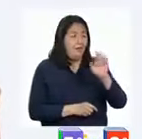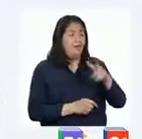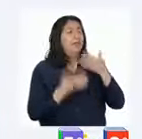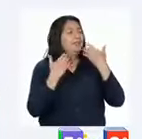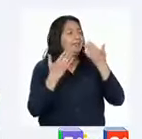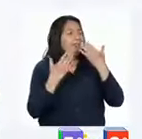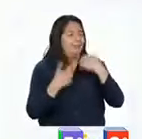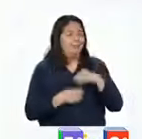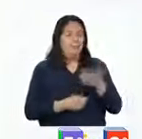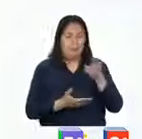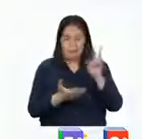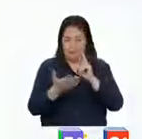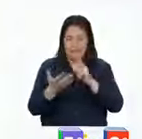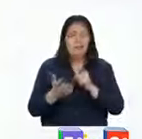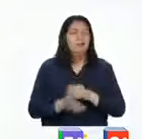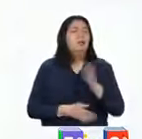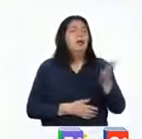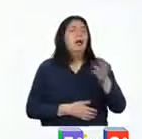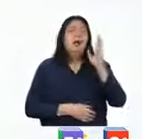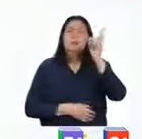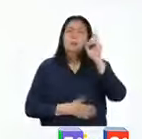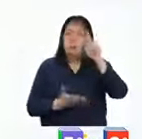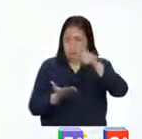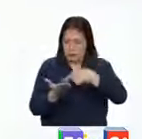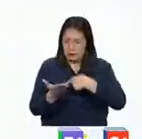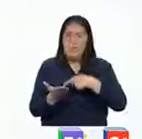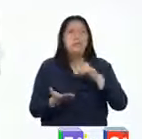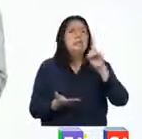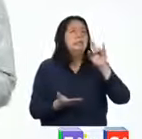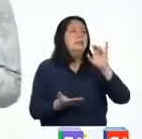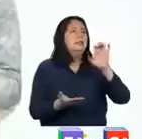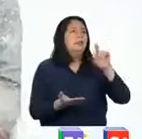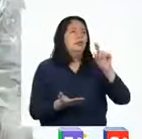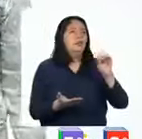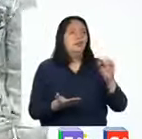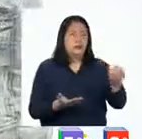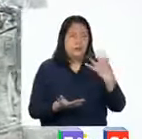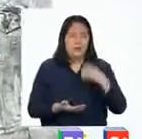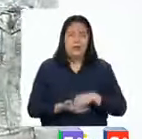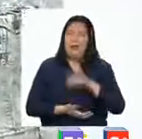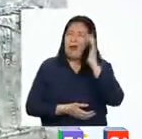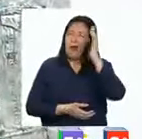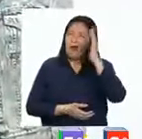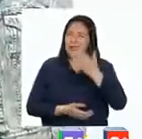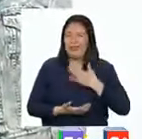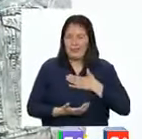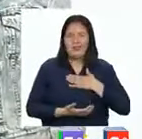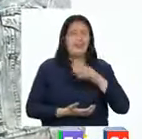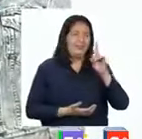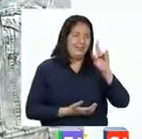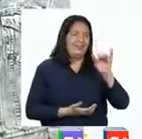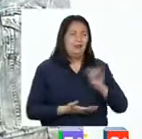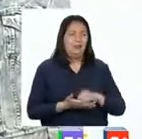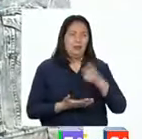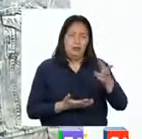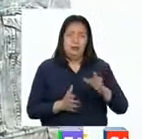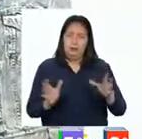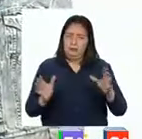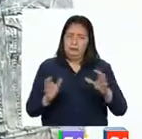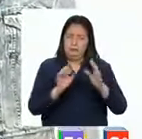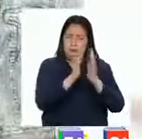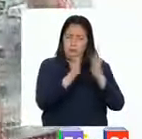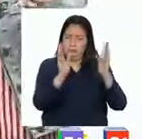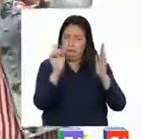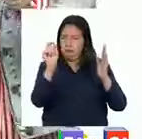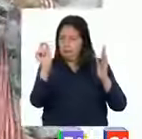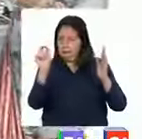gracias por participar. Profesora, ha llegado un mensaje de Diego que nos dice... Hola, soy Diego. Entonces el sumillado me va